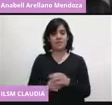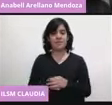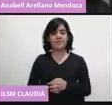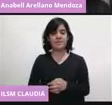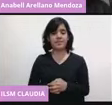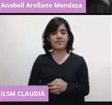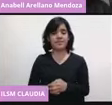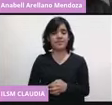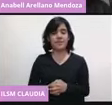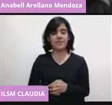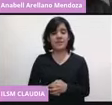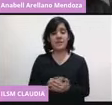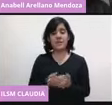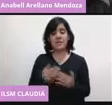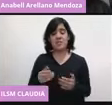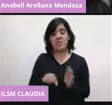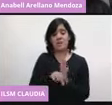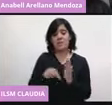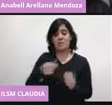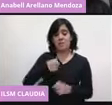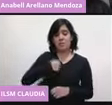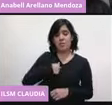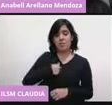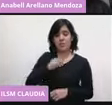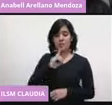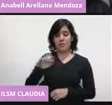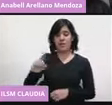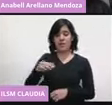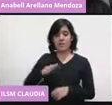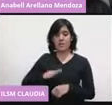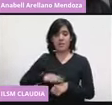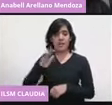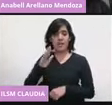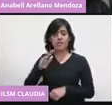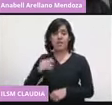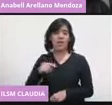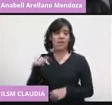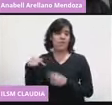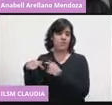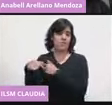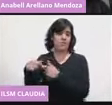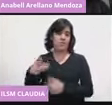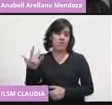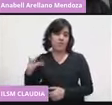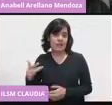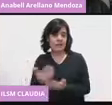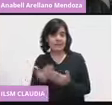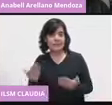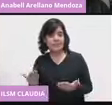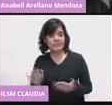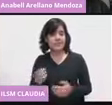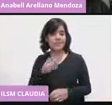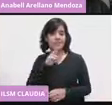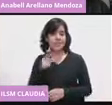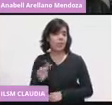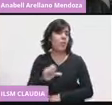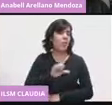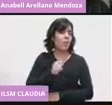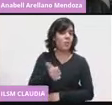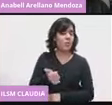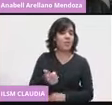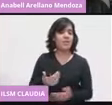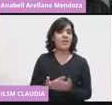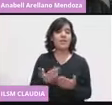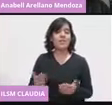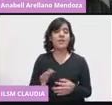va a limitar un poco nuestras actividades. Yo les aconsejo que cuando se vacunen, se olviden de que se